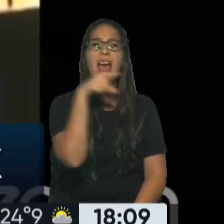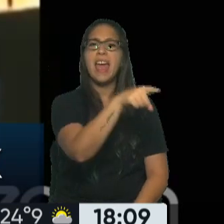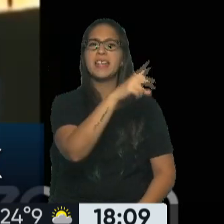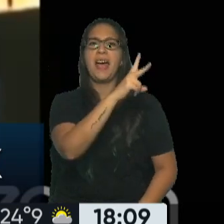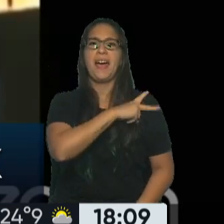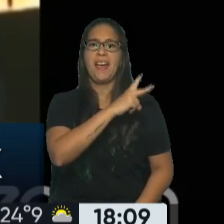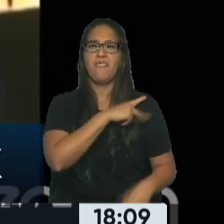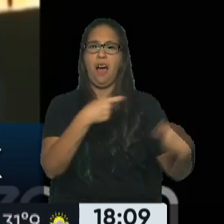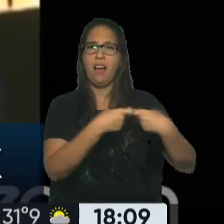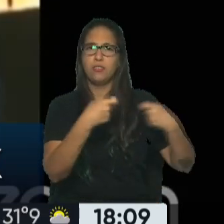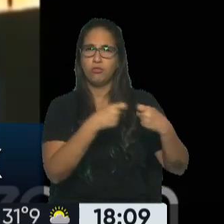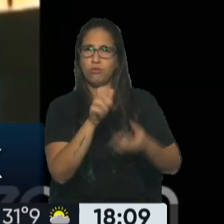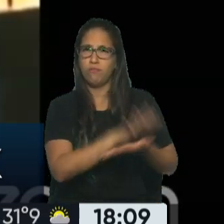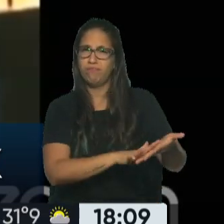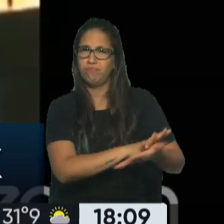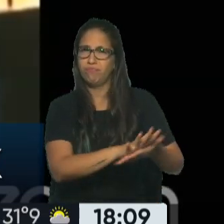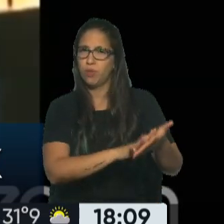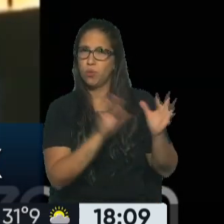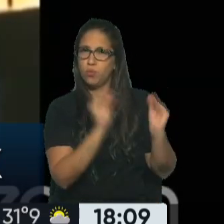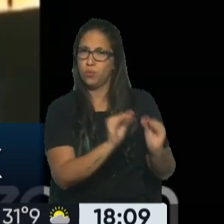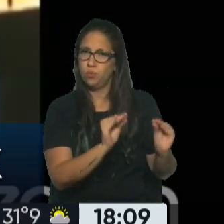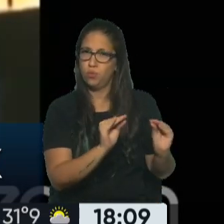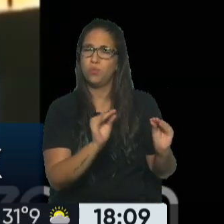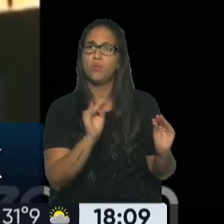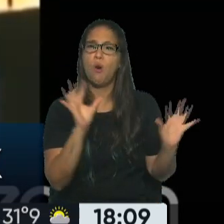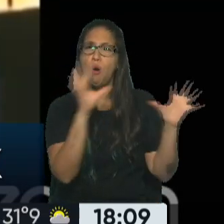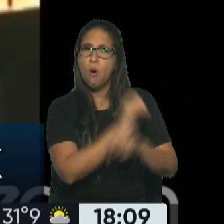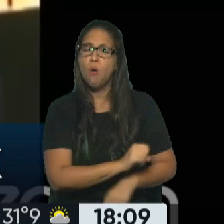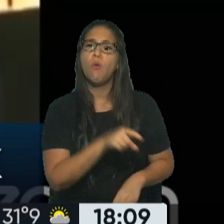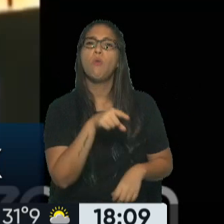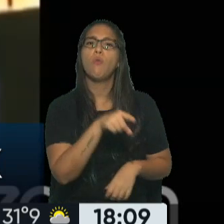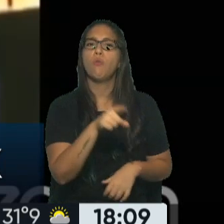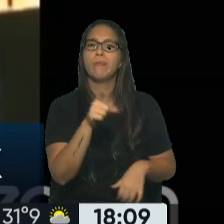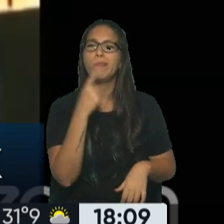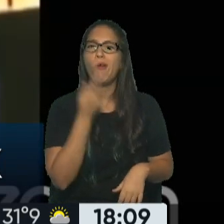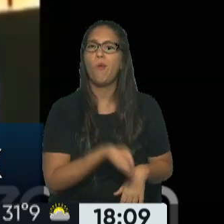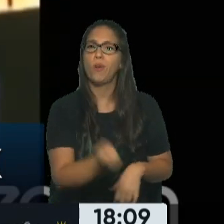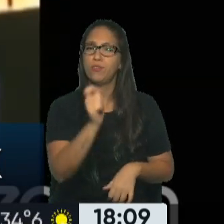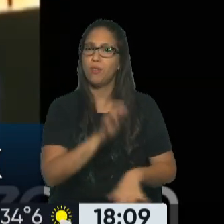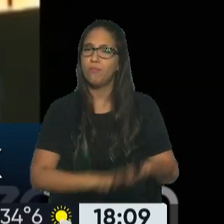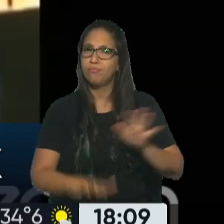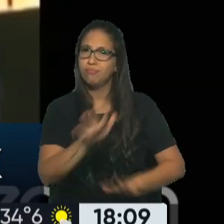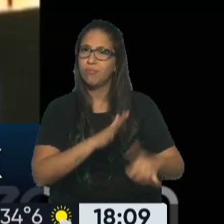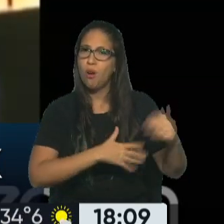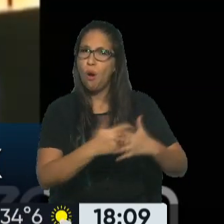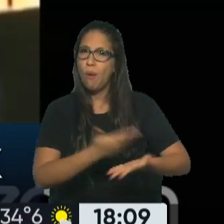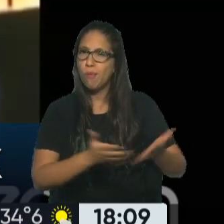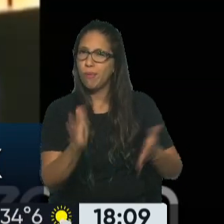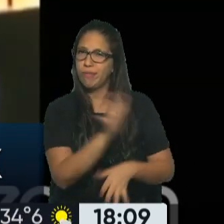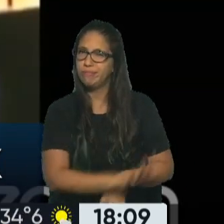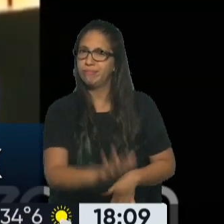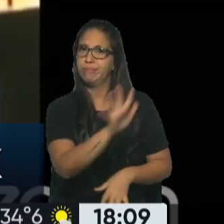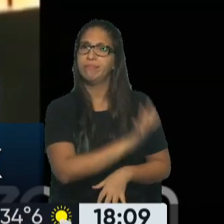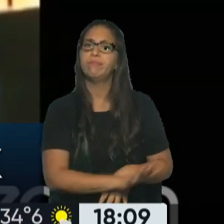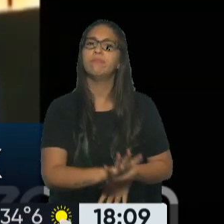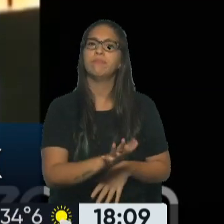de una asociación ilícita en el juicio por corrupción en la obra pública de esa provincia y solicitó, como